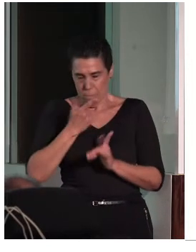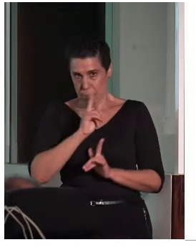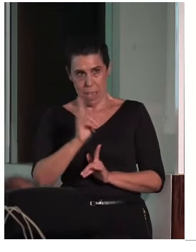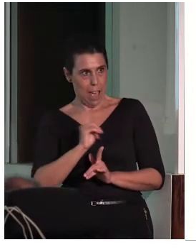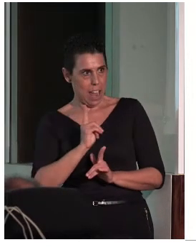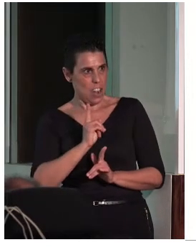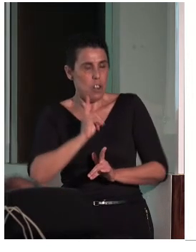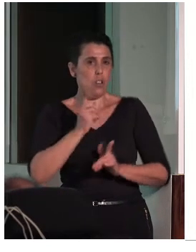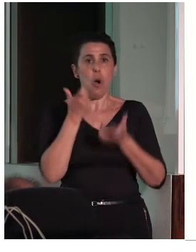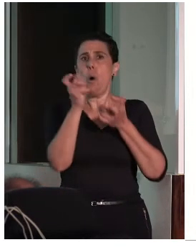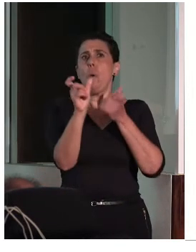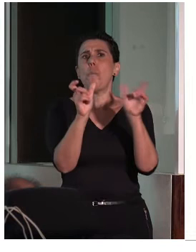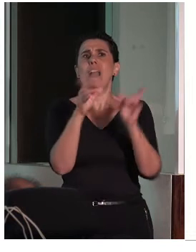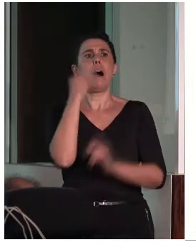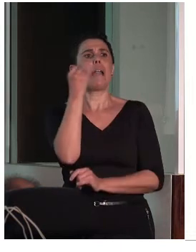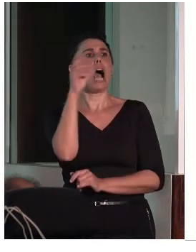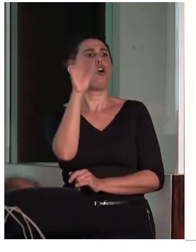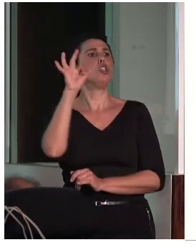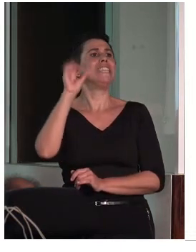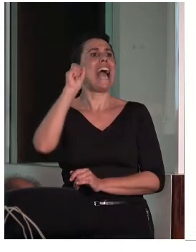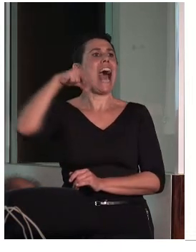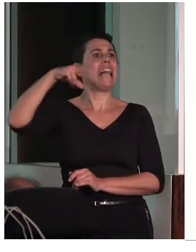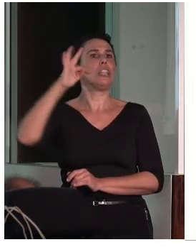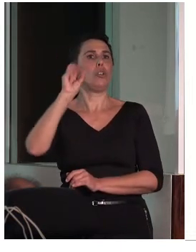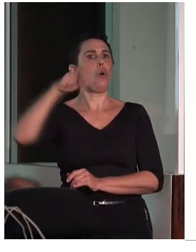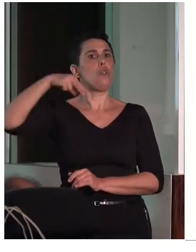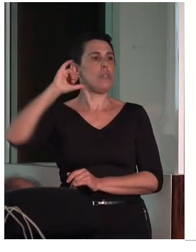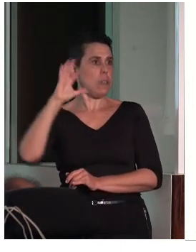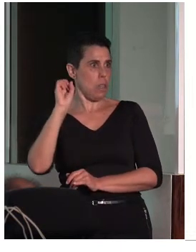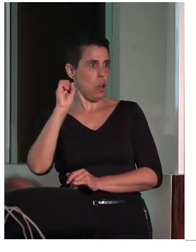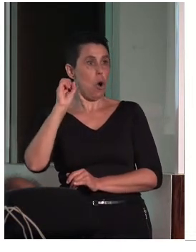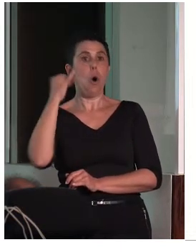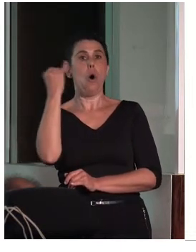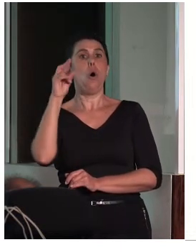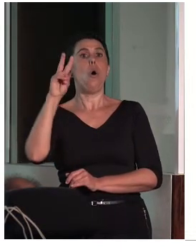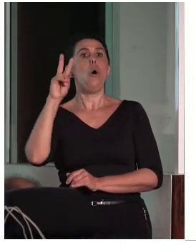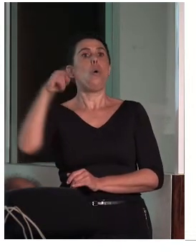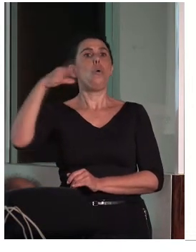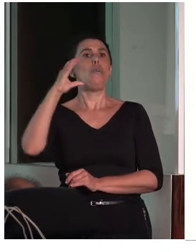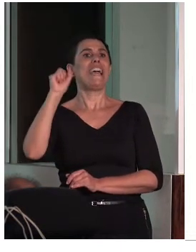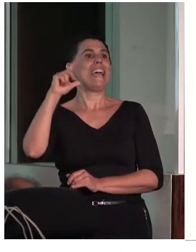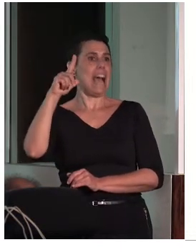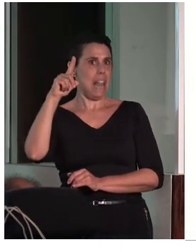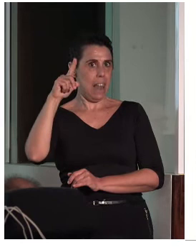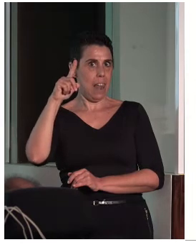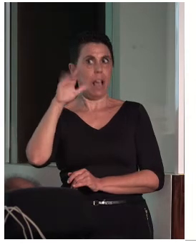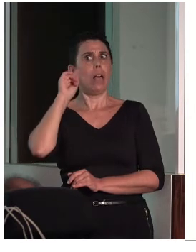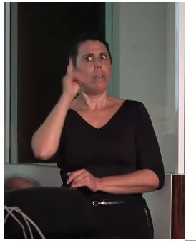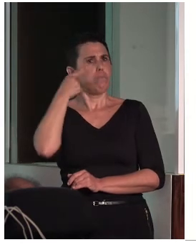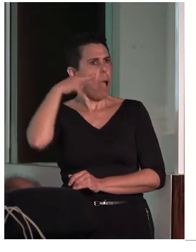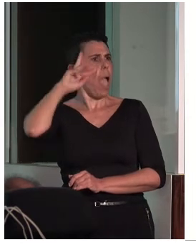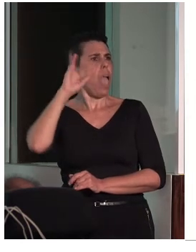son de un tal José Antonio Juncao Vierna, uno de los mayores expertos de accesibilidad que tiene Europa.